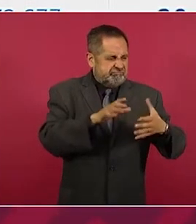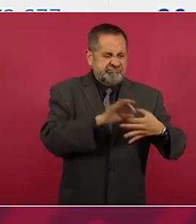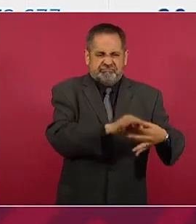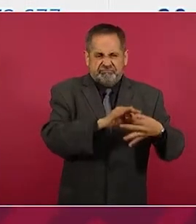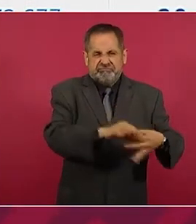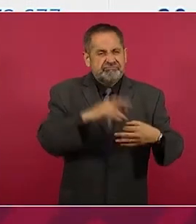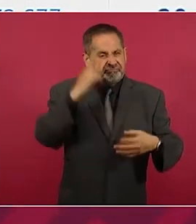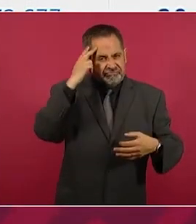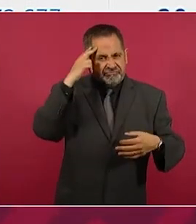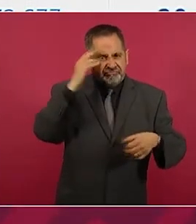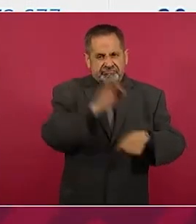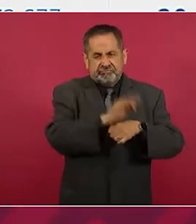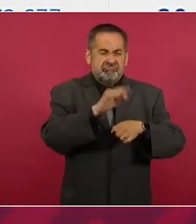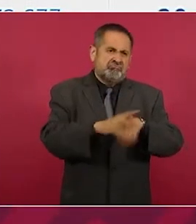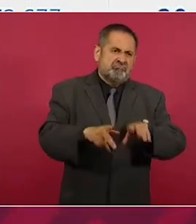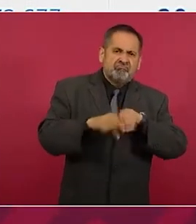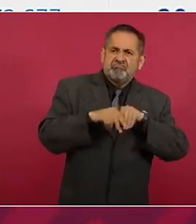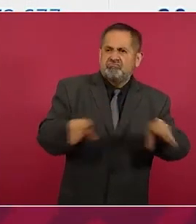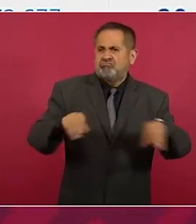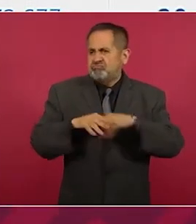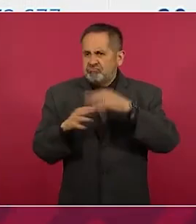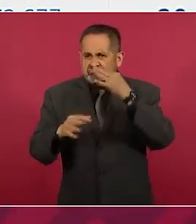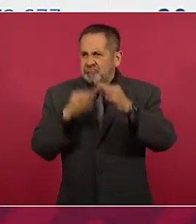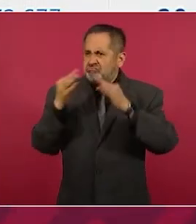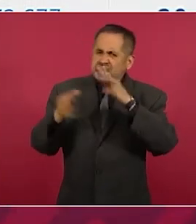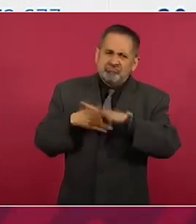tenía una gran influencia,